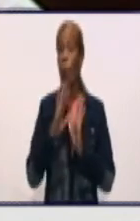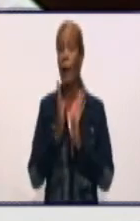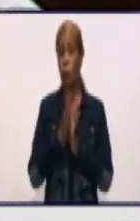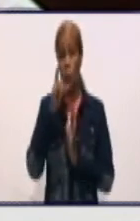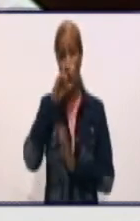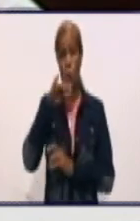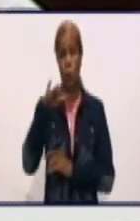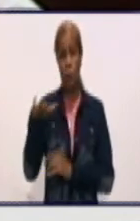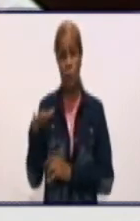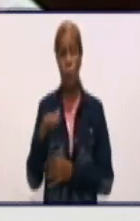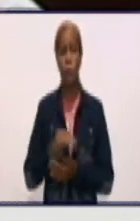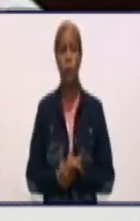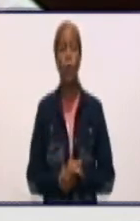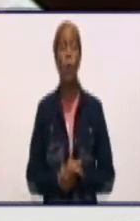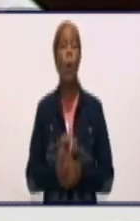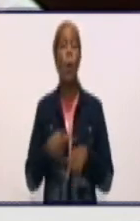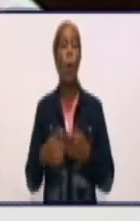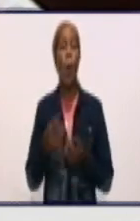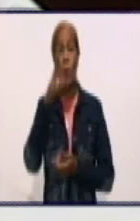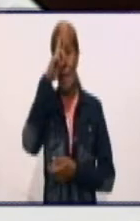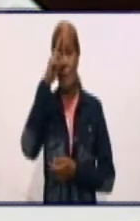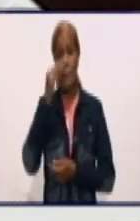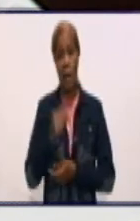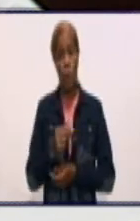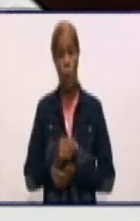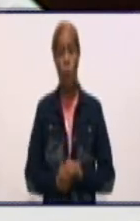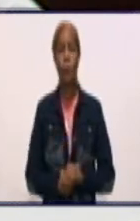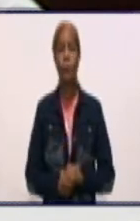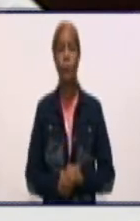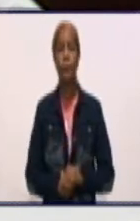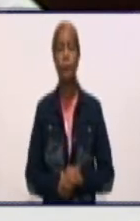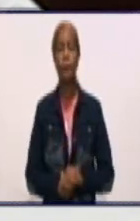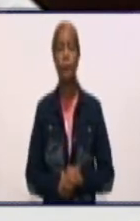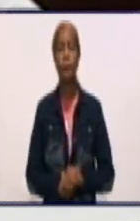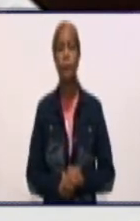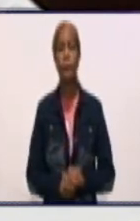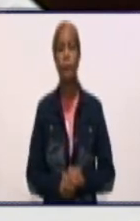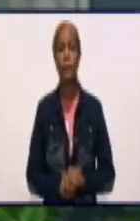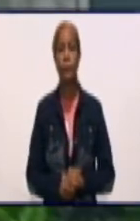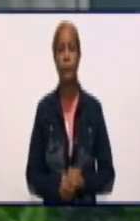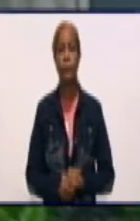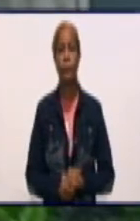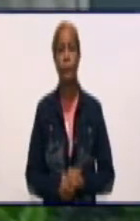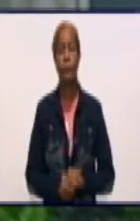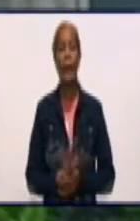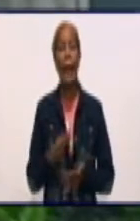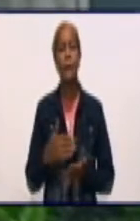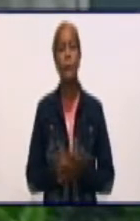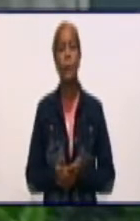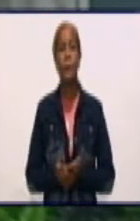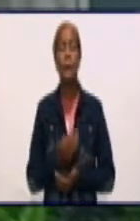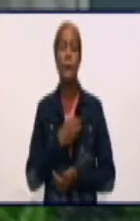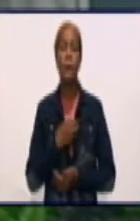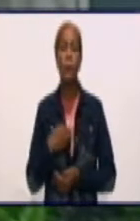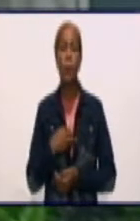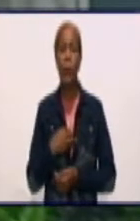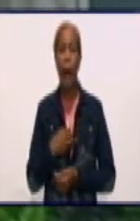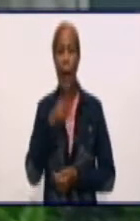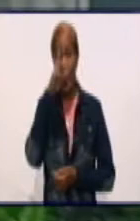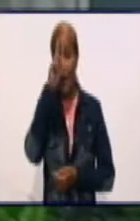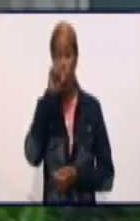salud como ellos la merecen. Doctora, el Hospital Infantil General Milanés